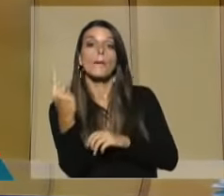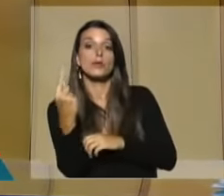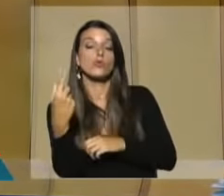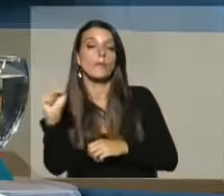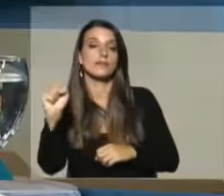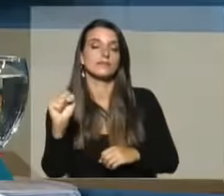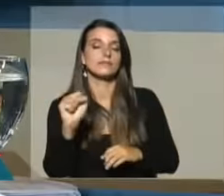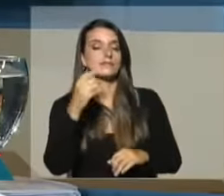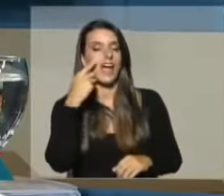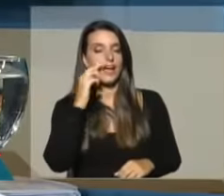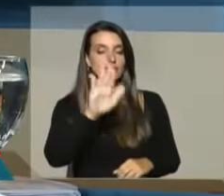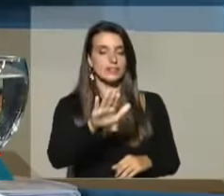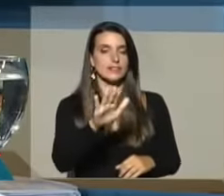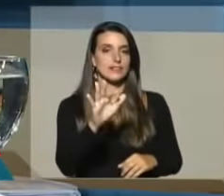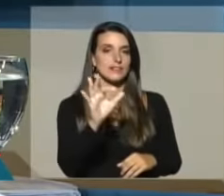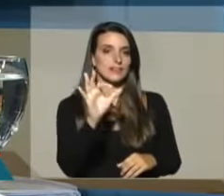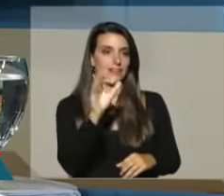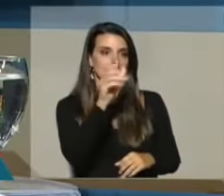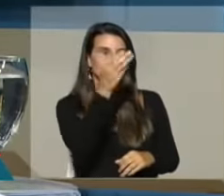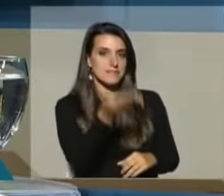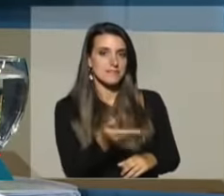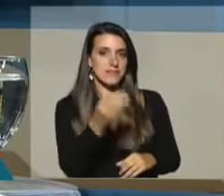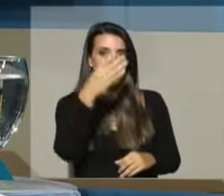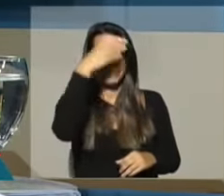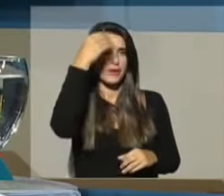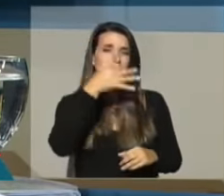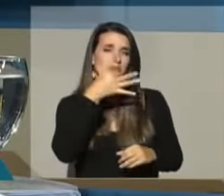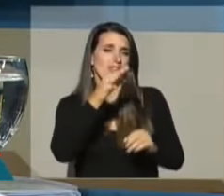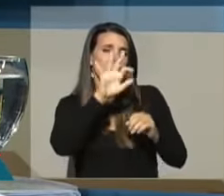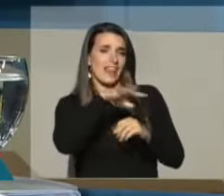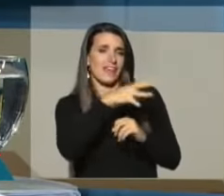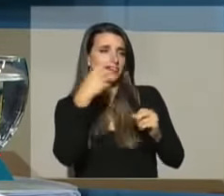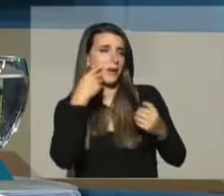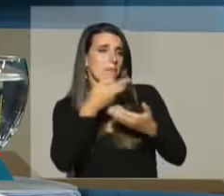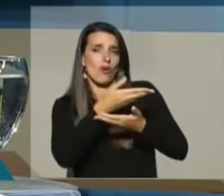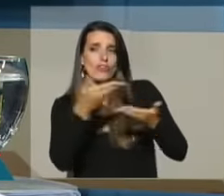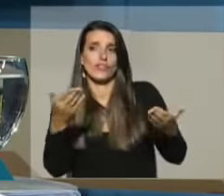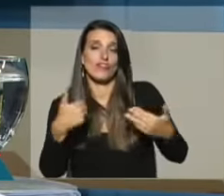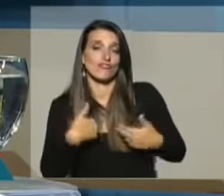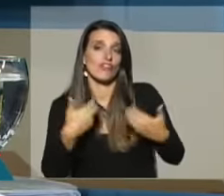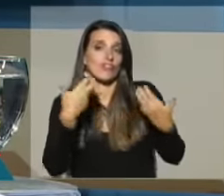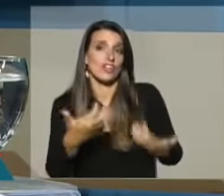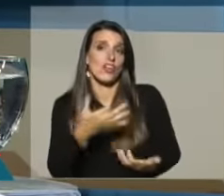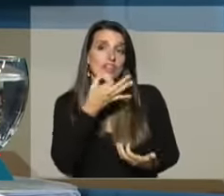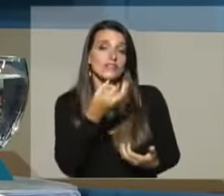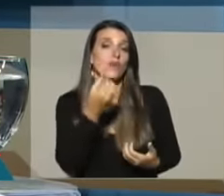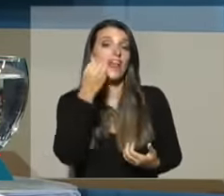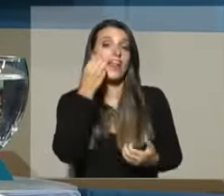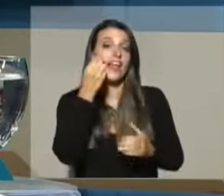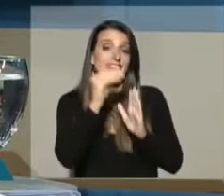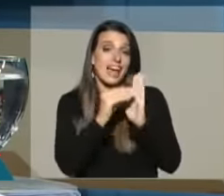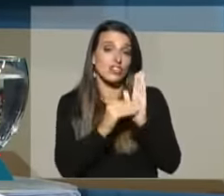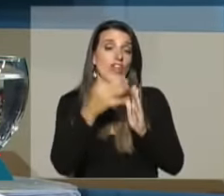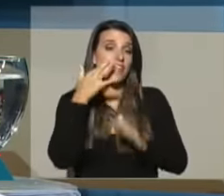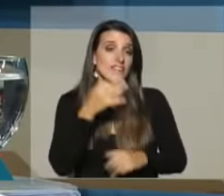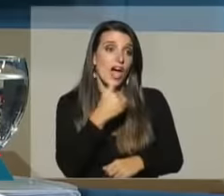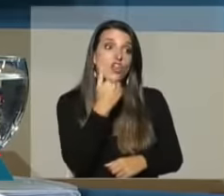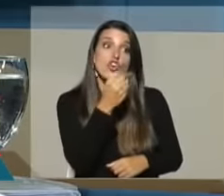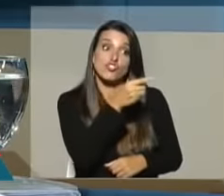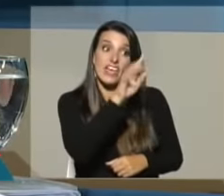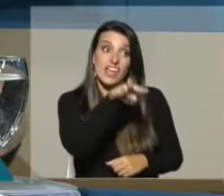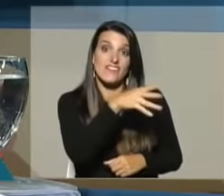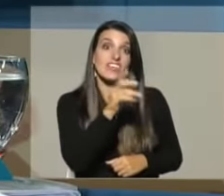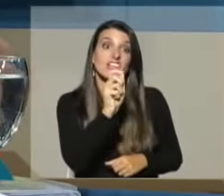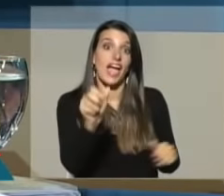senador. A ver, el señor Miquelí puede mostrar todas las gráficas que quiera. Ahora, lo que le quiero marcar yo son los datos reales. Esas gráficas no sé cómo estarán